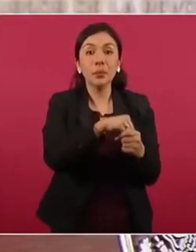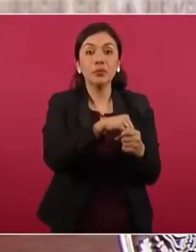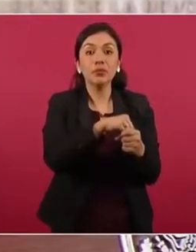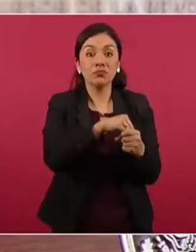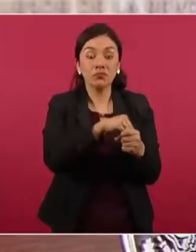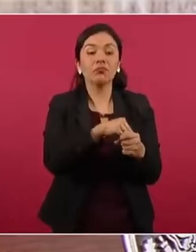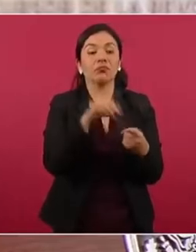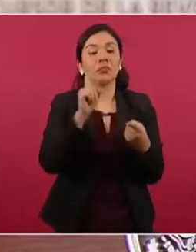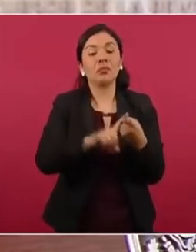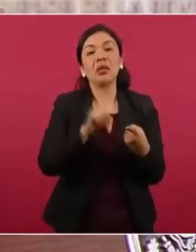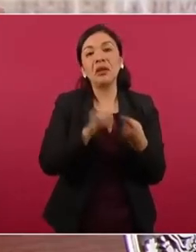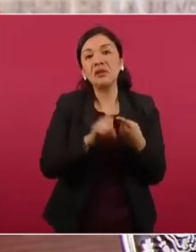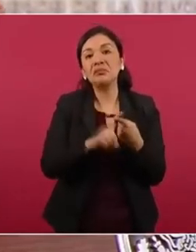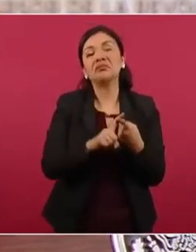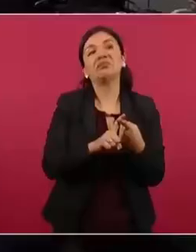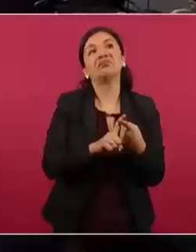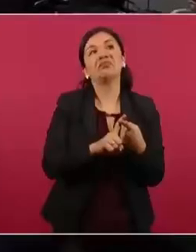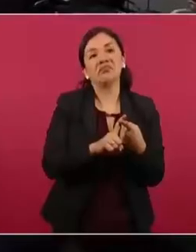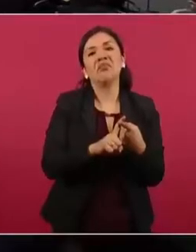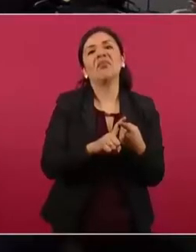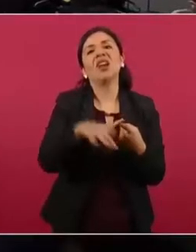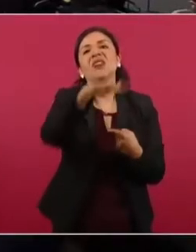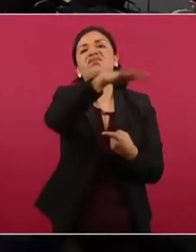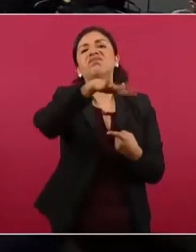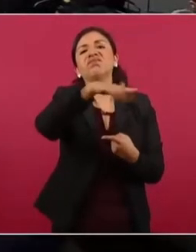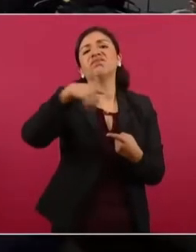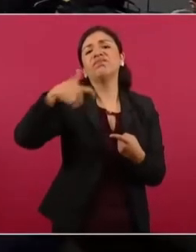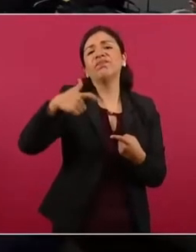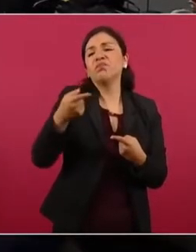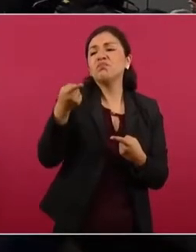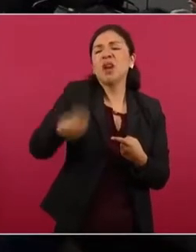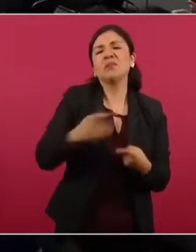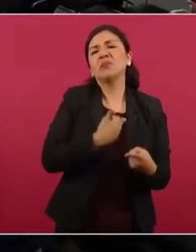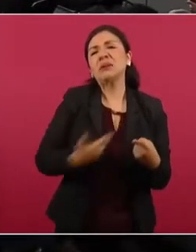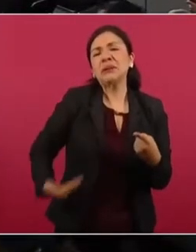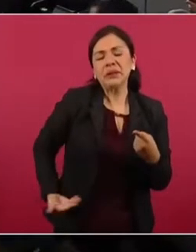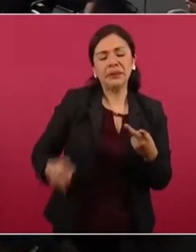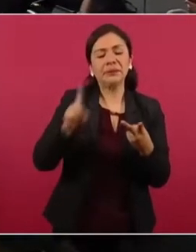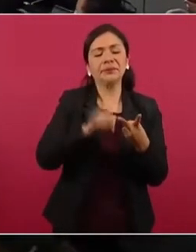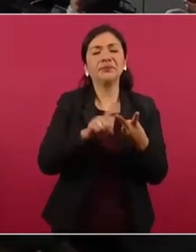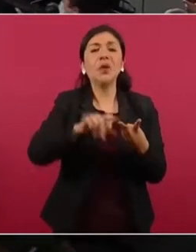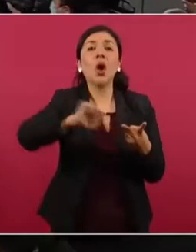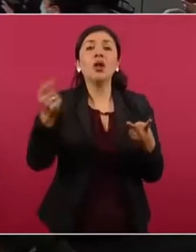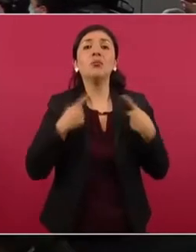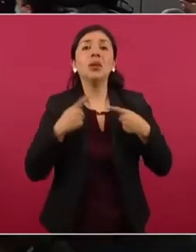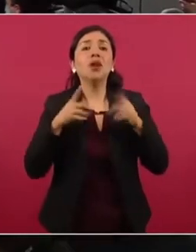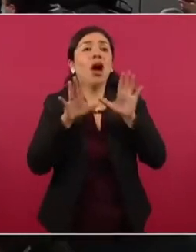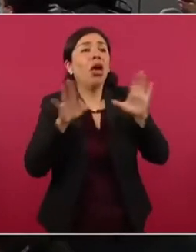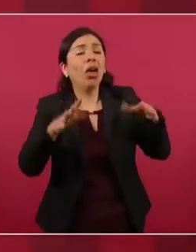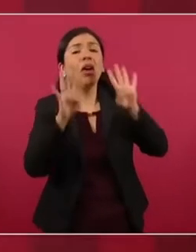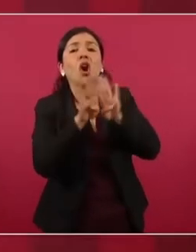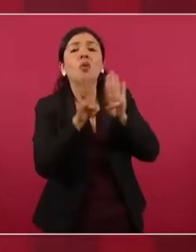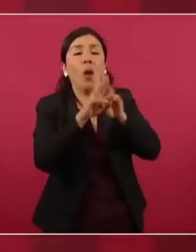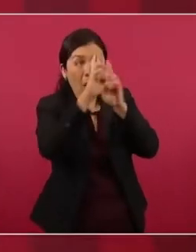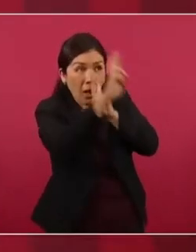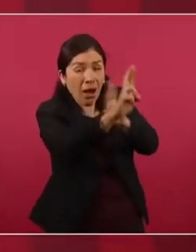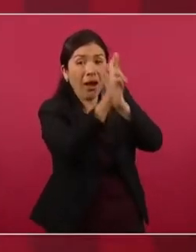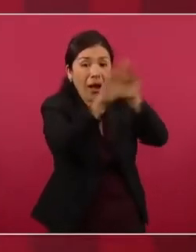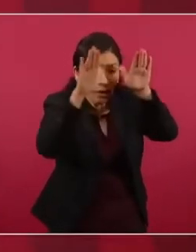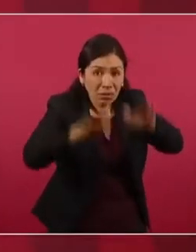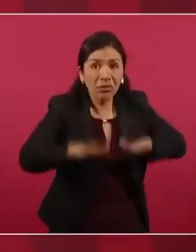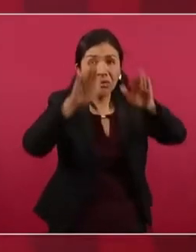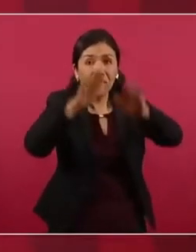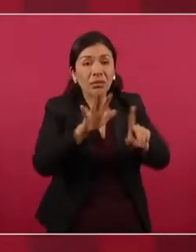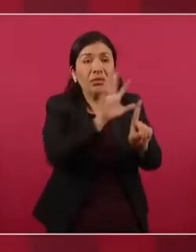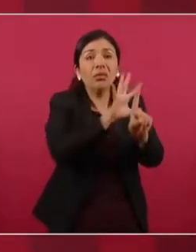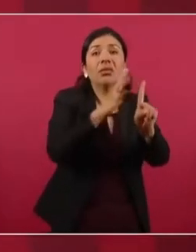había los hombres en el poder, pero también los paleros, los que